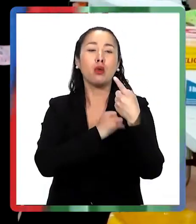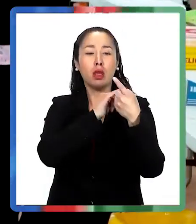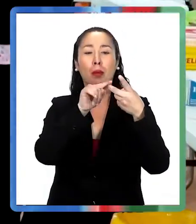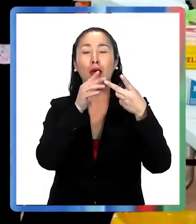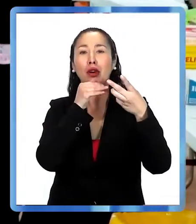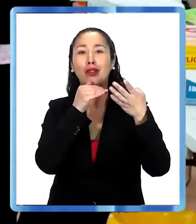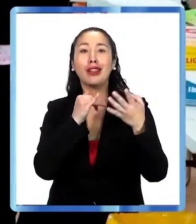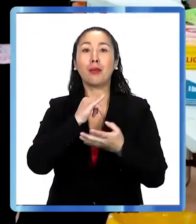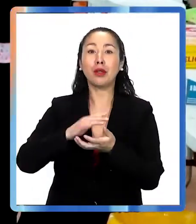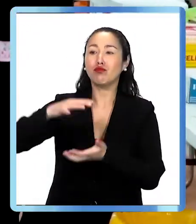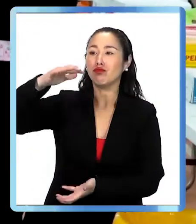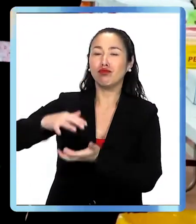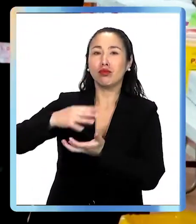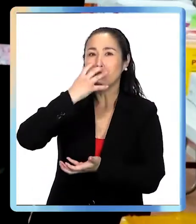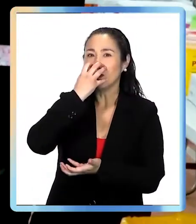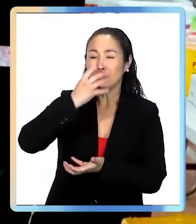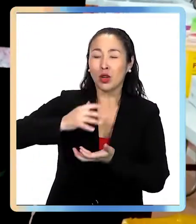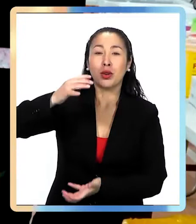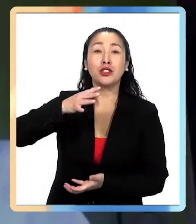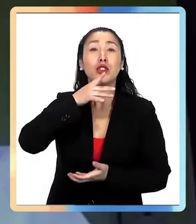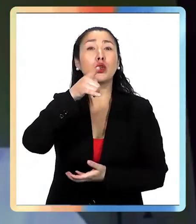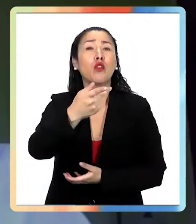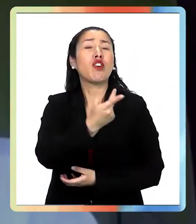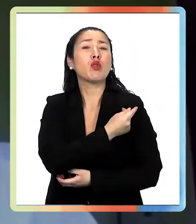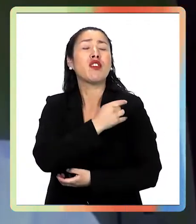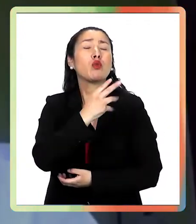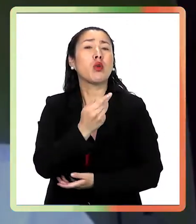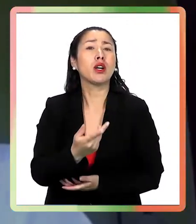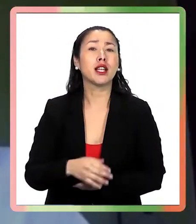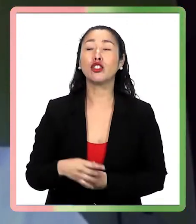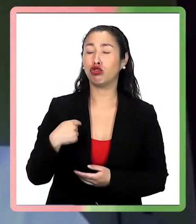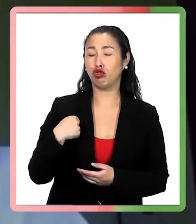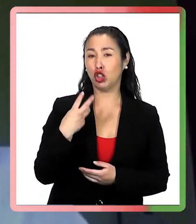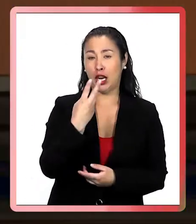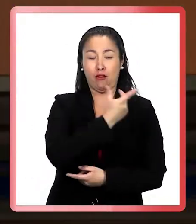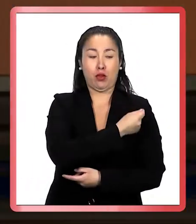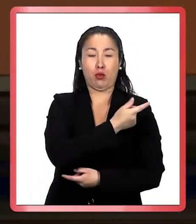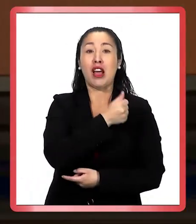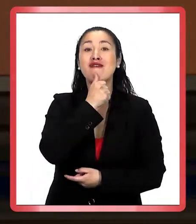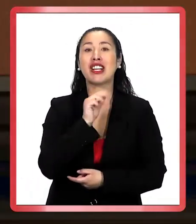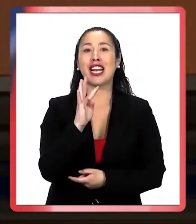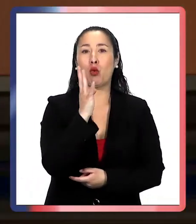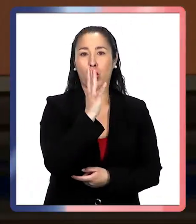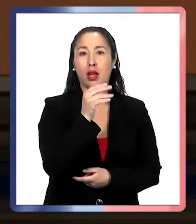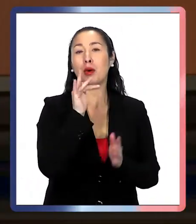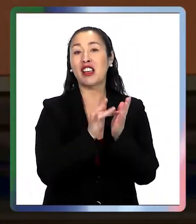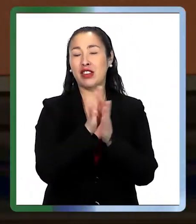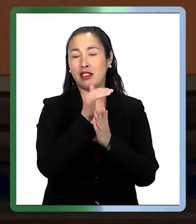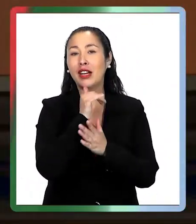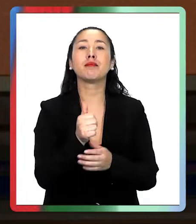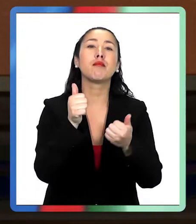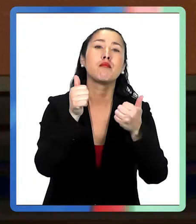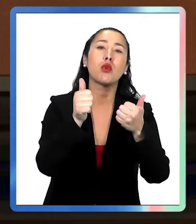ventilación mecánica, tienen vacunación incompleta. Yo no sé, Raúl, ¿cuántas dosis tienes tú? Tengo tres, todavía estoy esperando la cuarta.